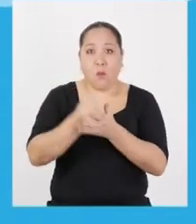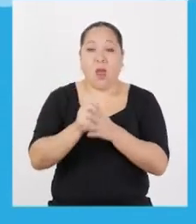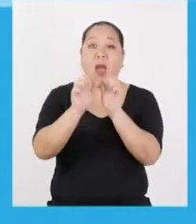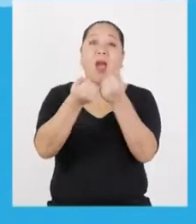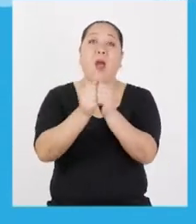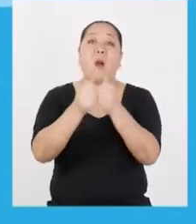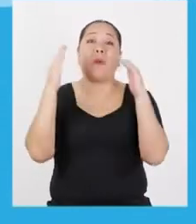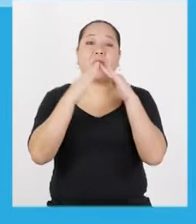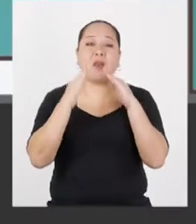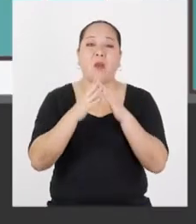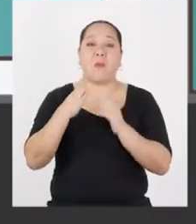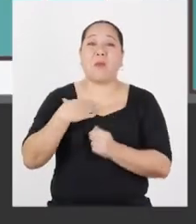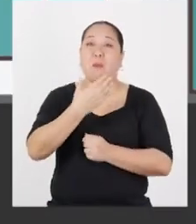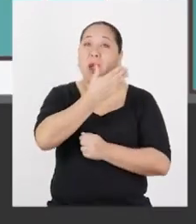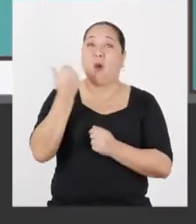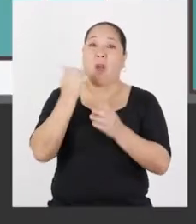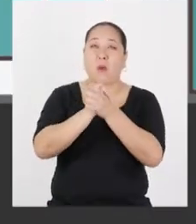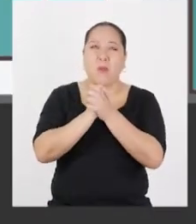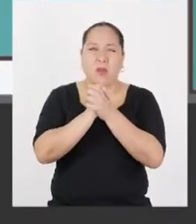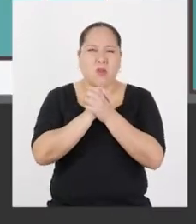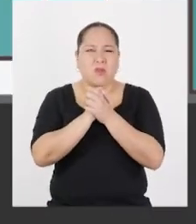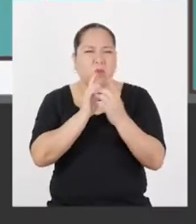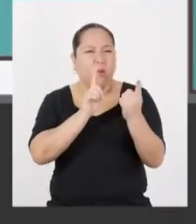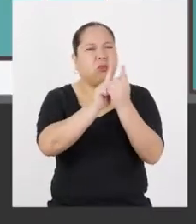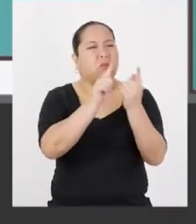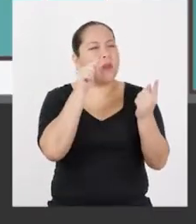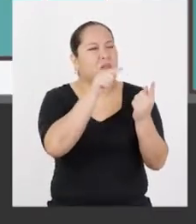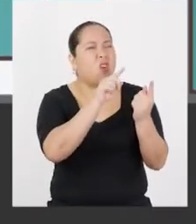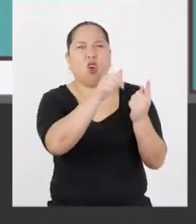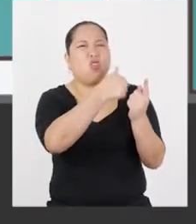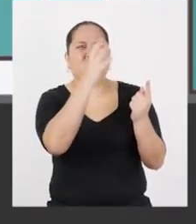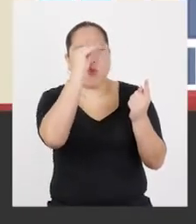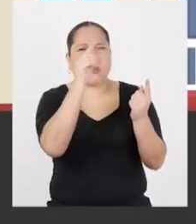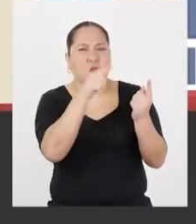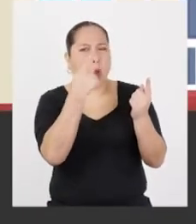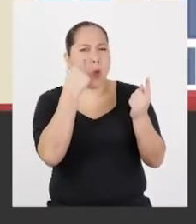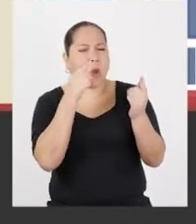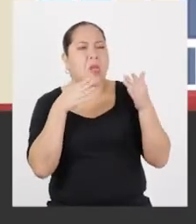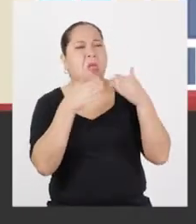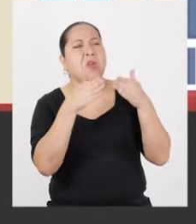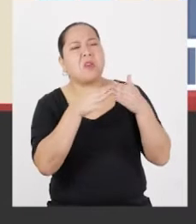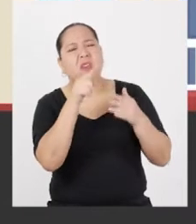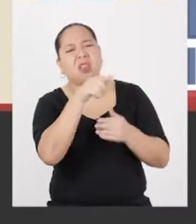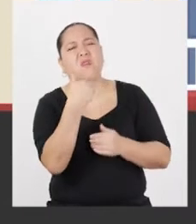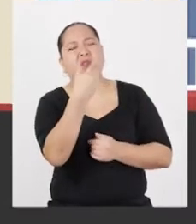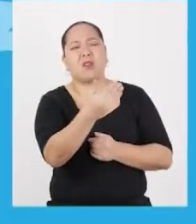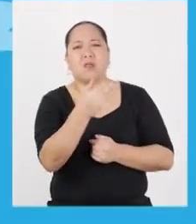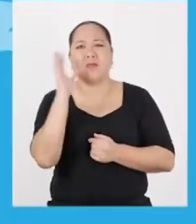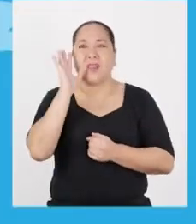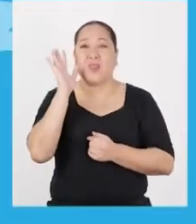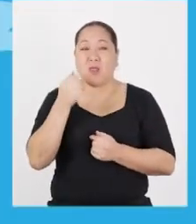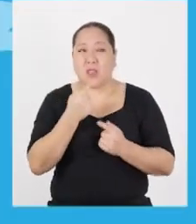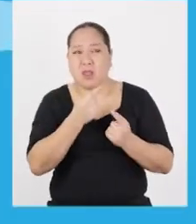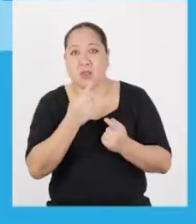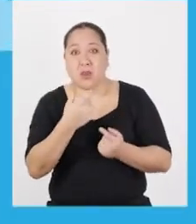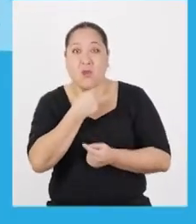de mis mejores amigos. Que estaba con otros chicos que yo no conozco. Estaban en la esquina del frente. Solo pude saludar de lejos. Aunque